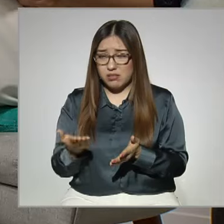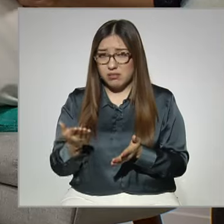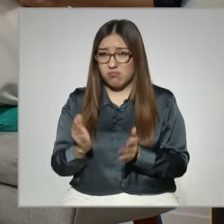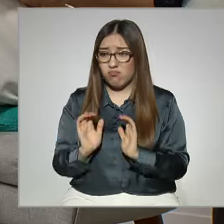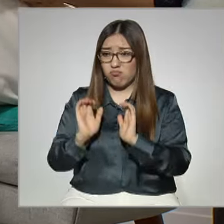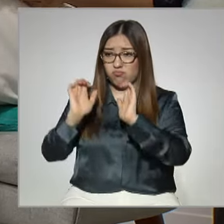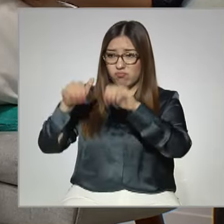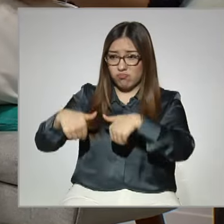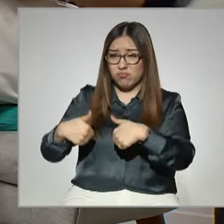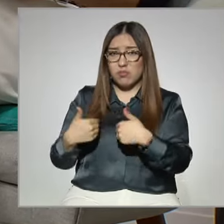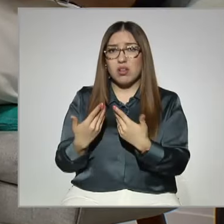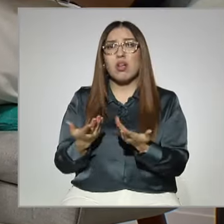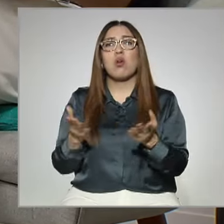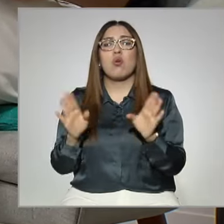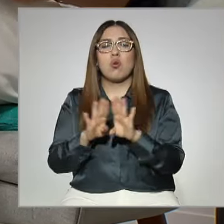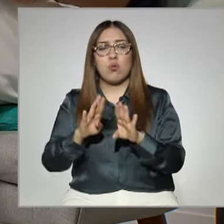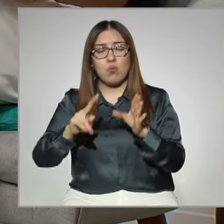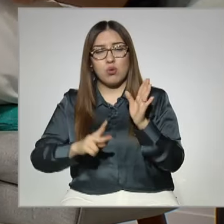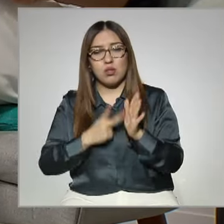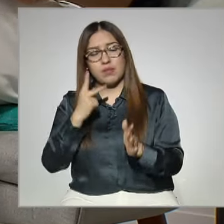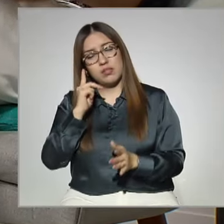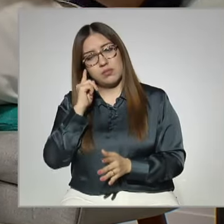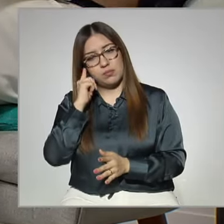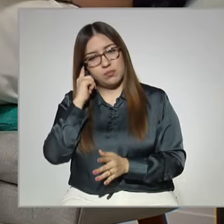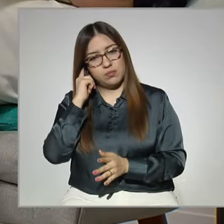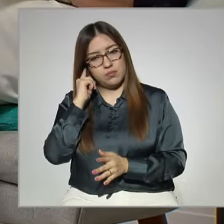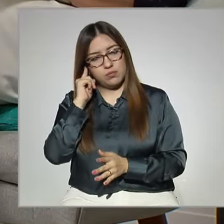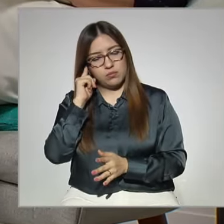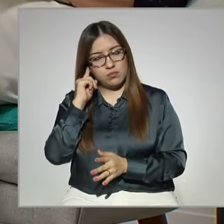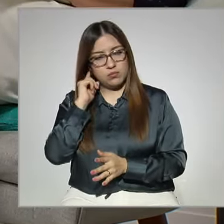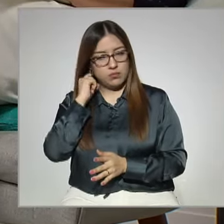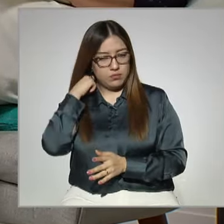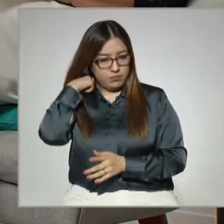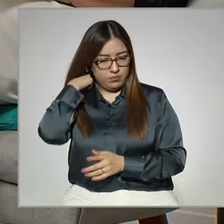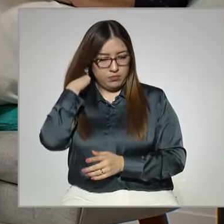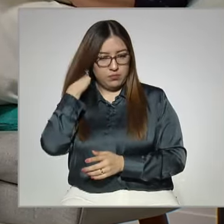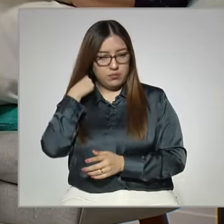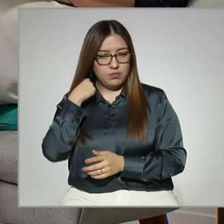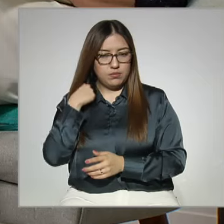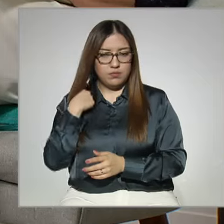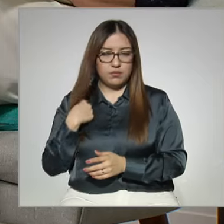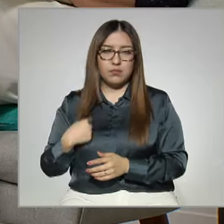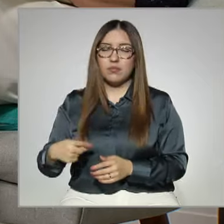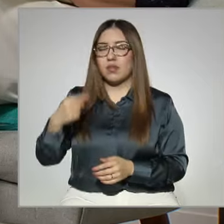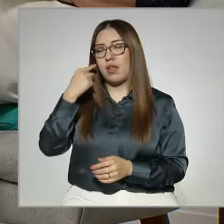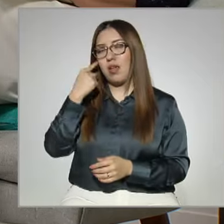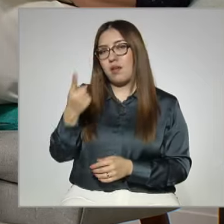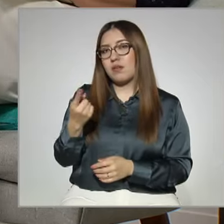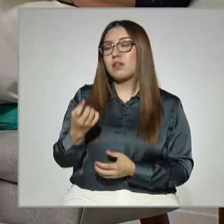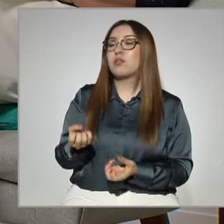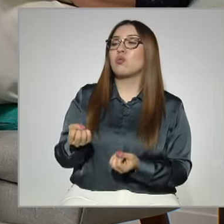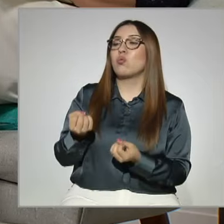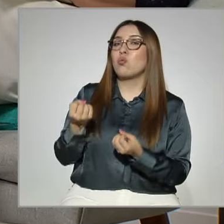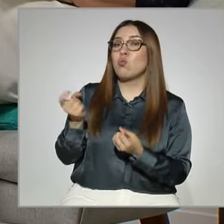inicio nuevamente para retomar mi prepa o mi bachillerato? Tendrá que ver con en qué momento lo interrumpí.